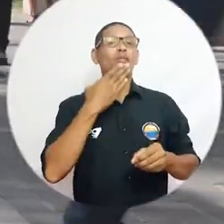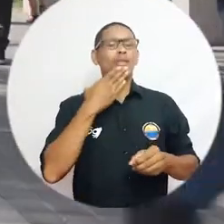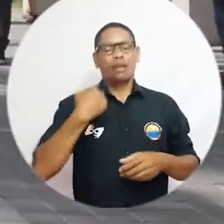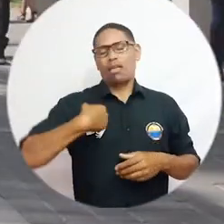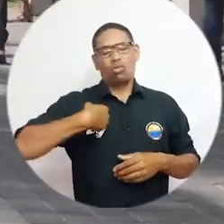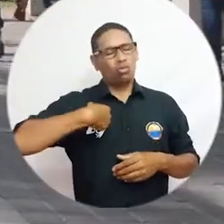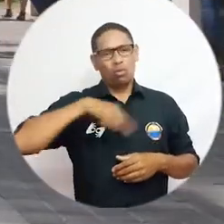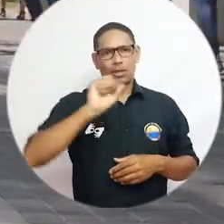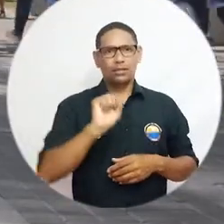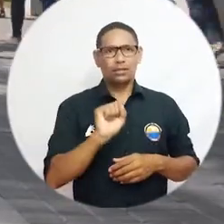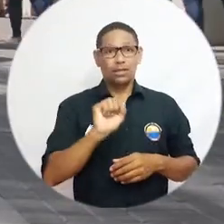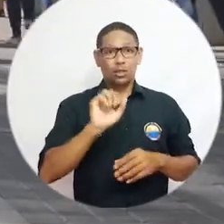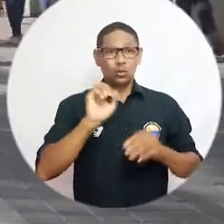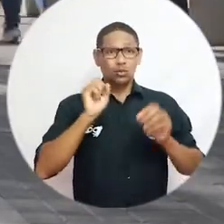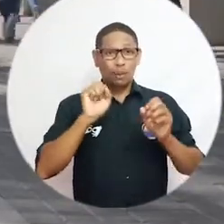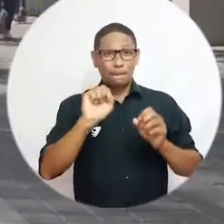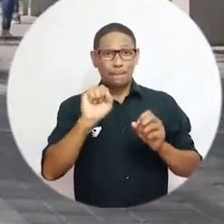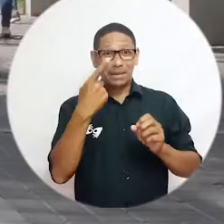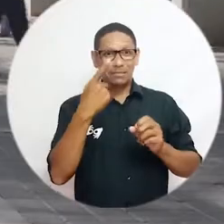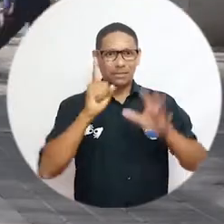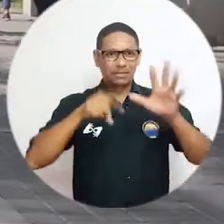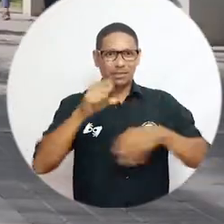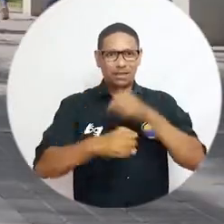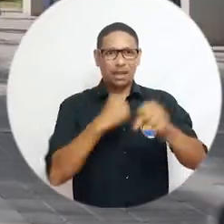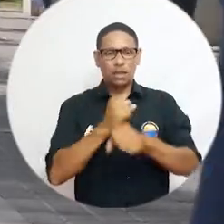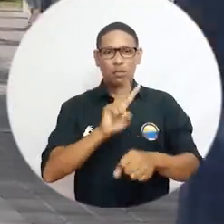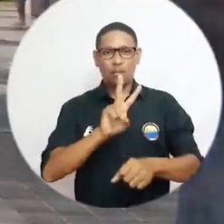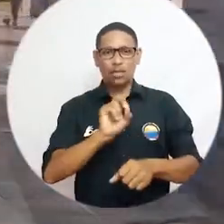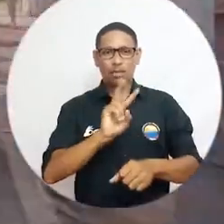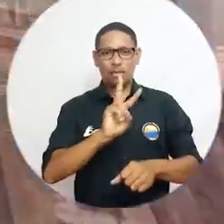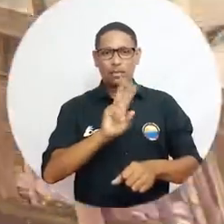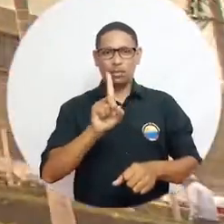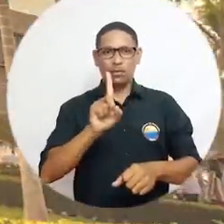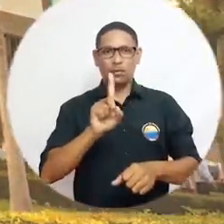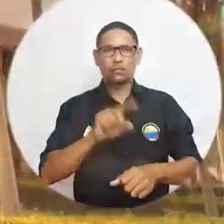cero de los estudiantes de pregrado para el primer semestre de 2021.